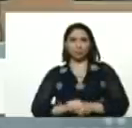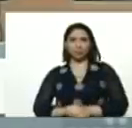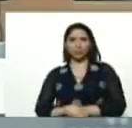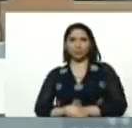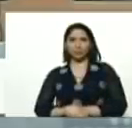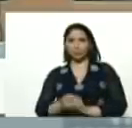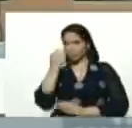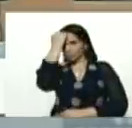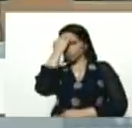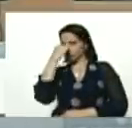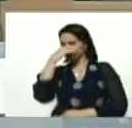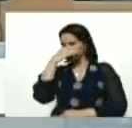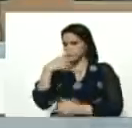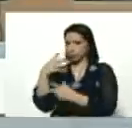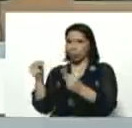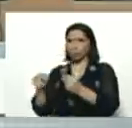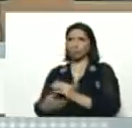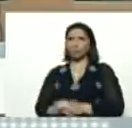mercenarios no,